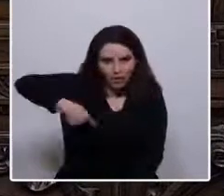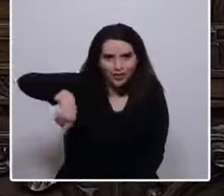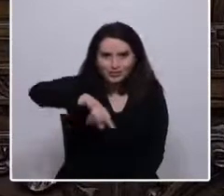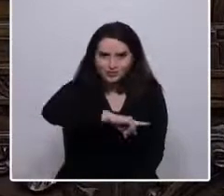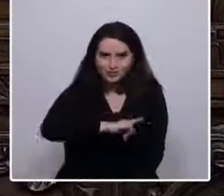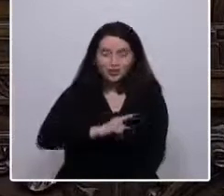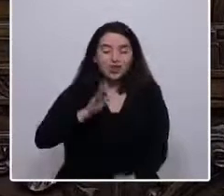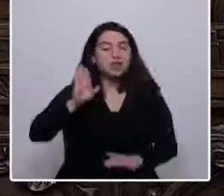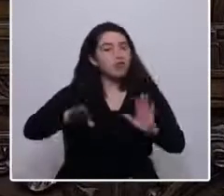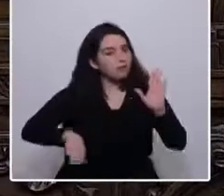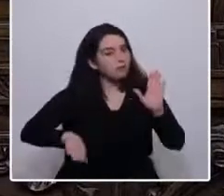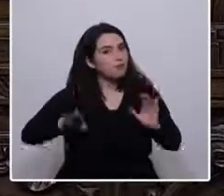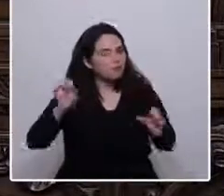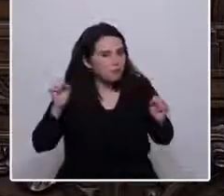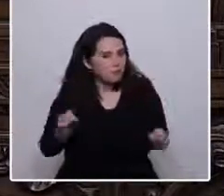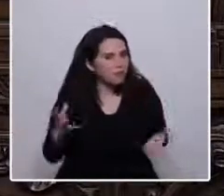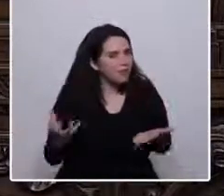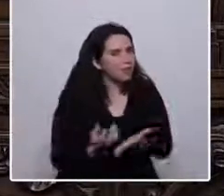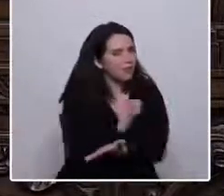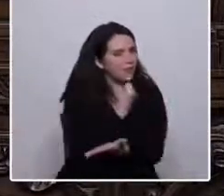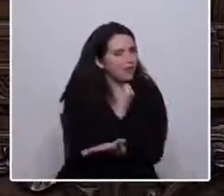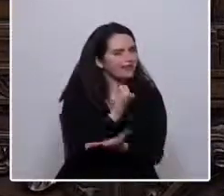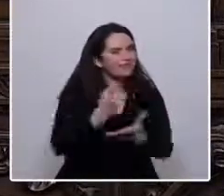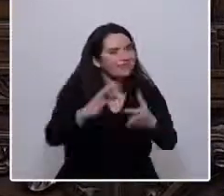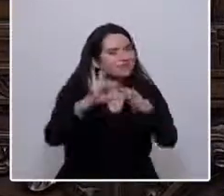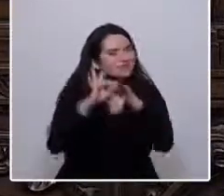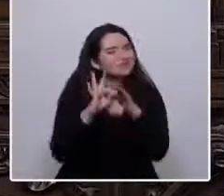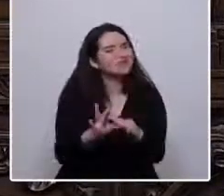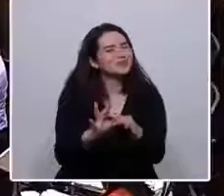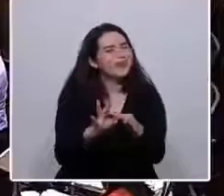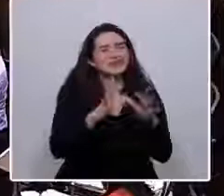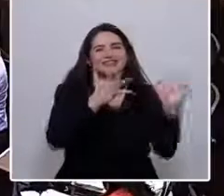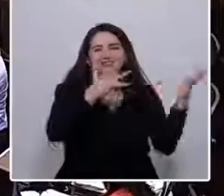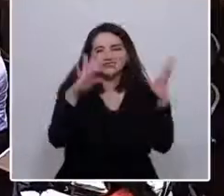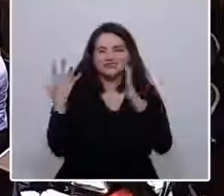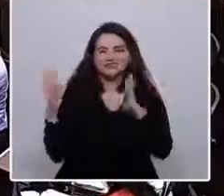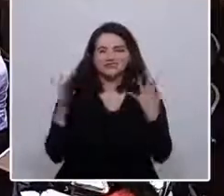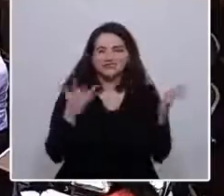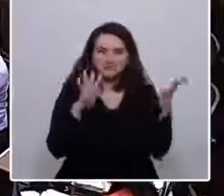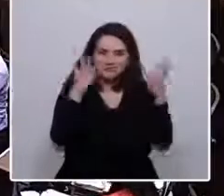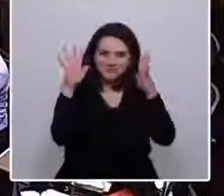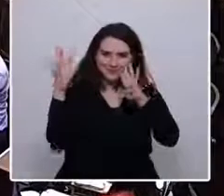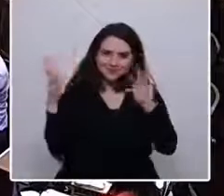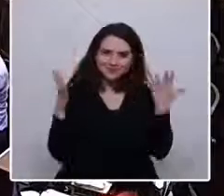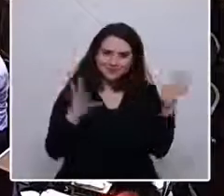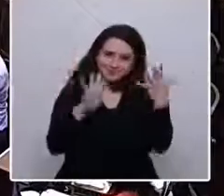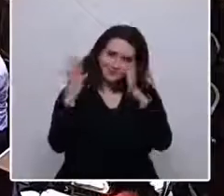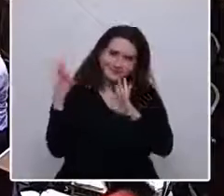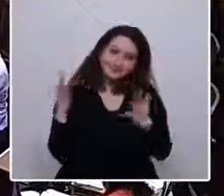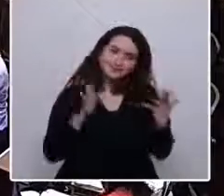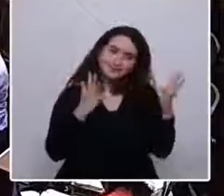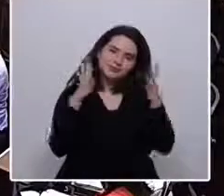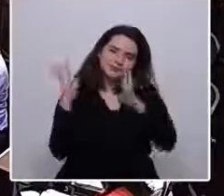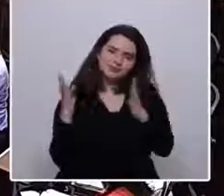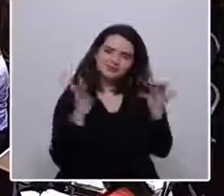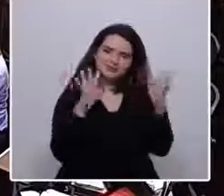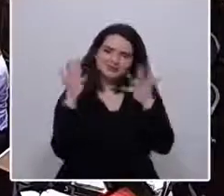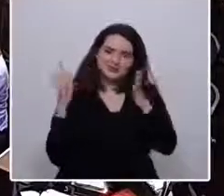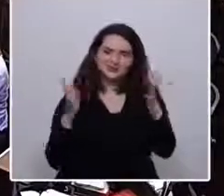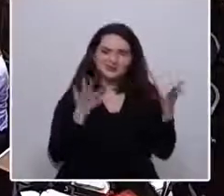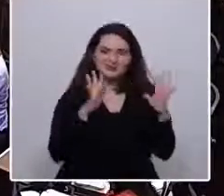depende de que lo vamos a lograr. Muchas gracias. Aplausos. Aplausos.